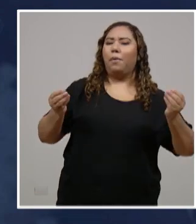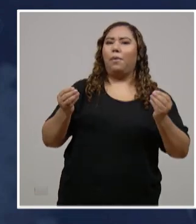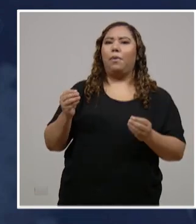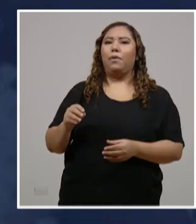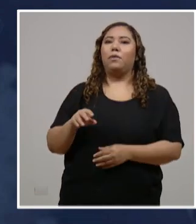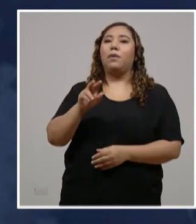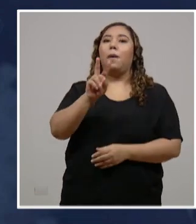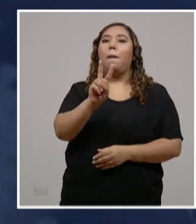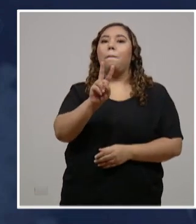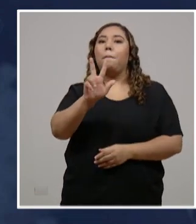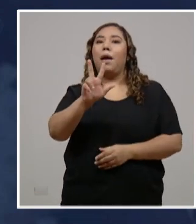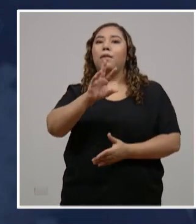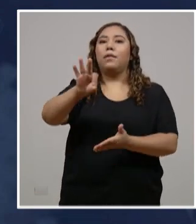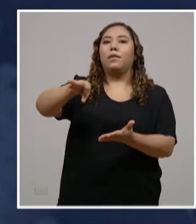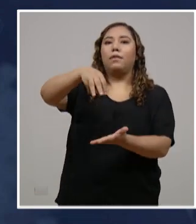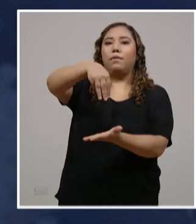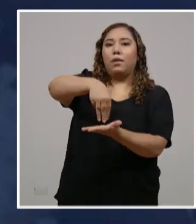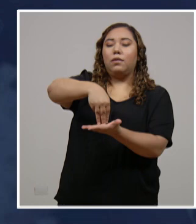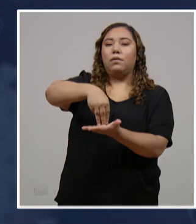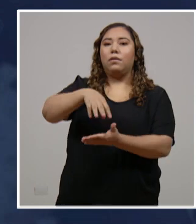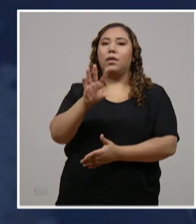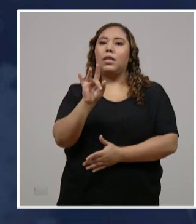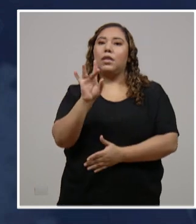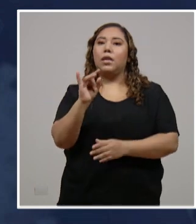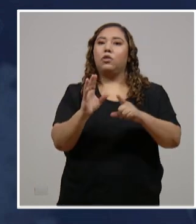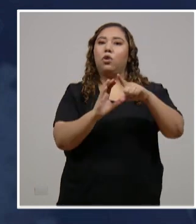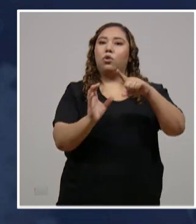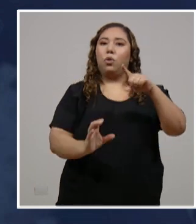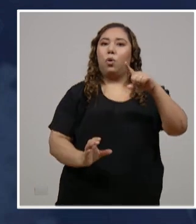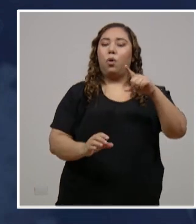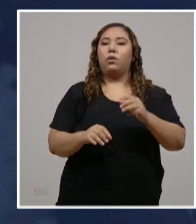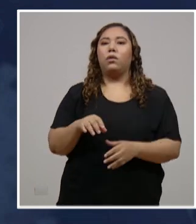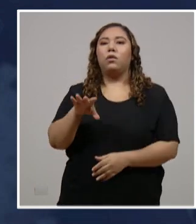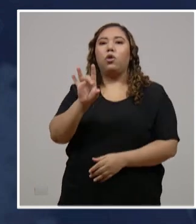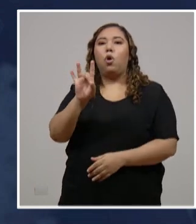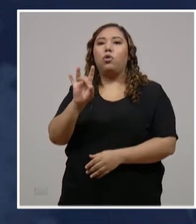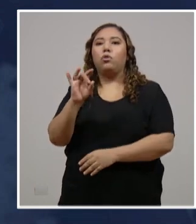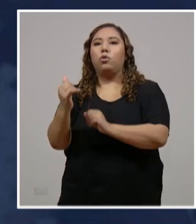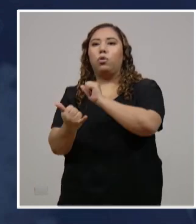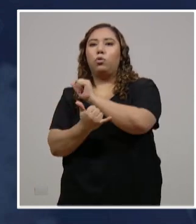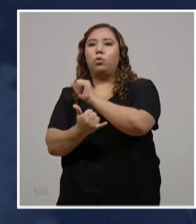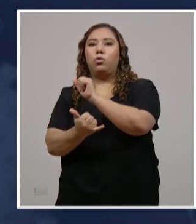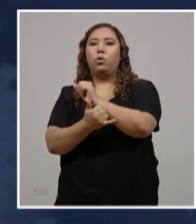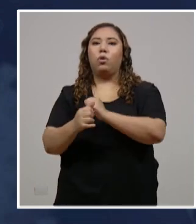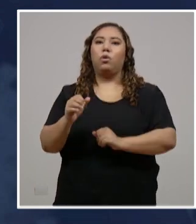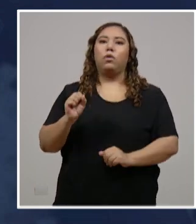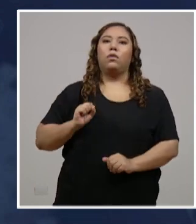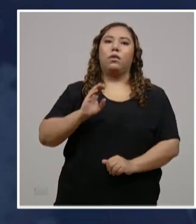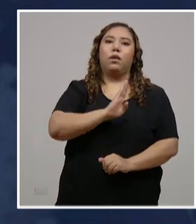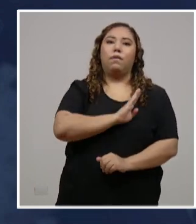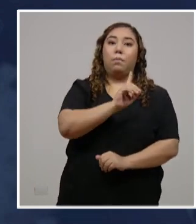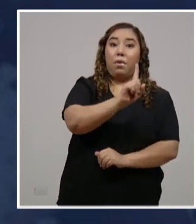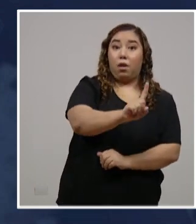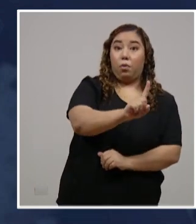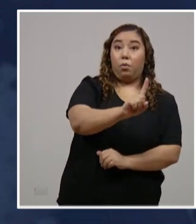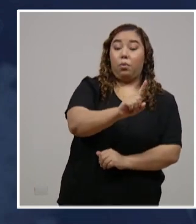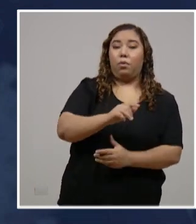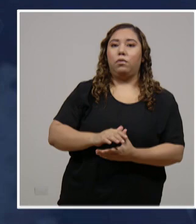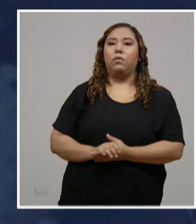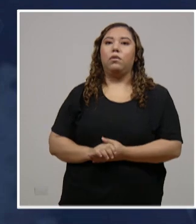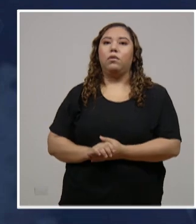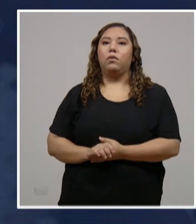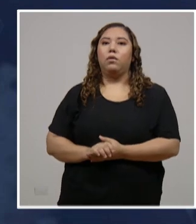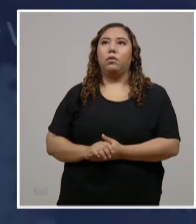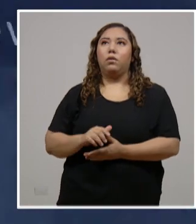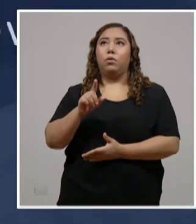23 en Francisco Morazán, 18 en Cortés, 8 en Lloro, 1 en Santa Bárbara y 1 en